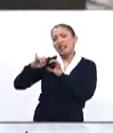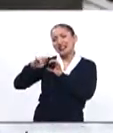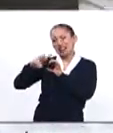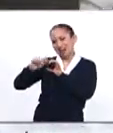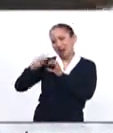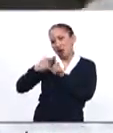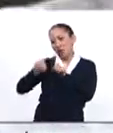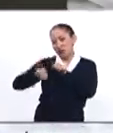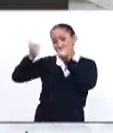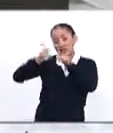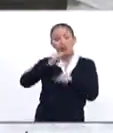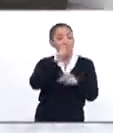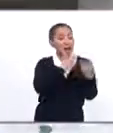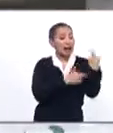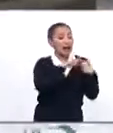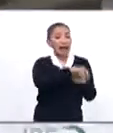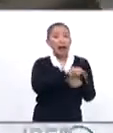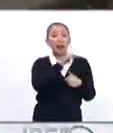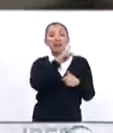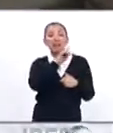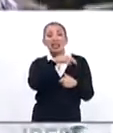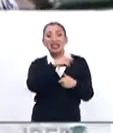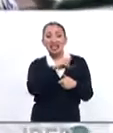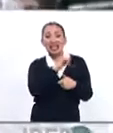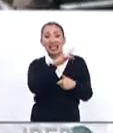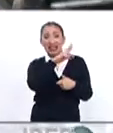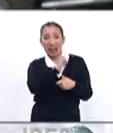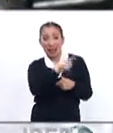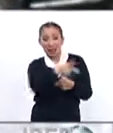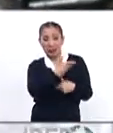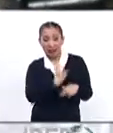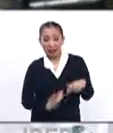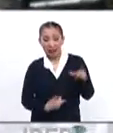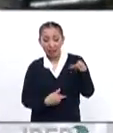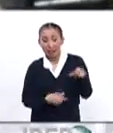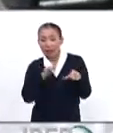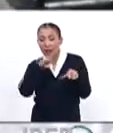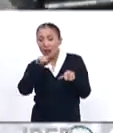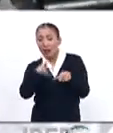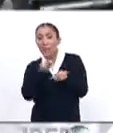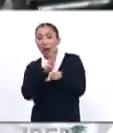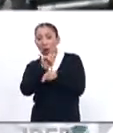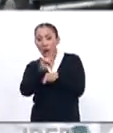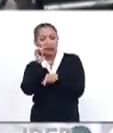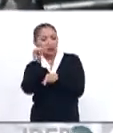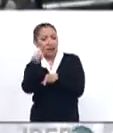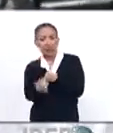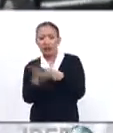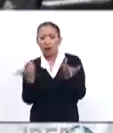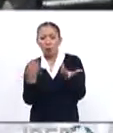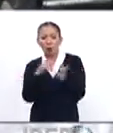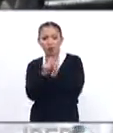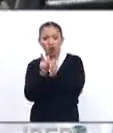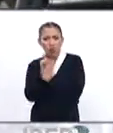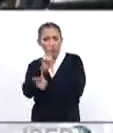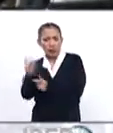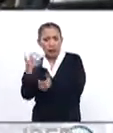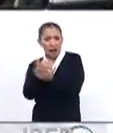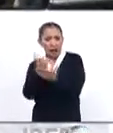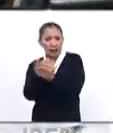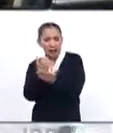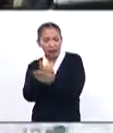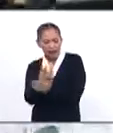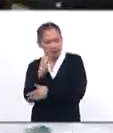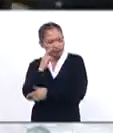también llega el regreso de Sebastián Piñera, junto con Paraguay, que siempre ha sido también de derechas. Entonces,